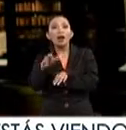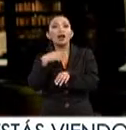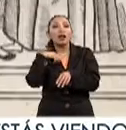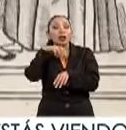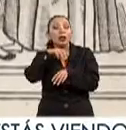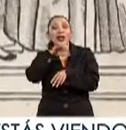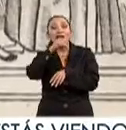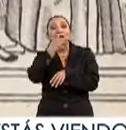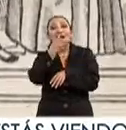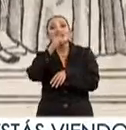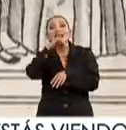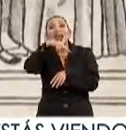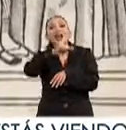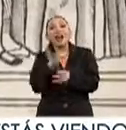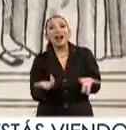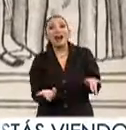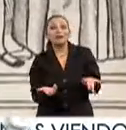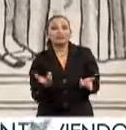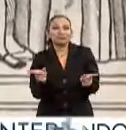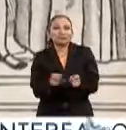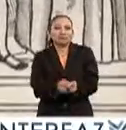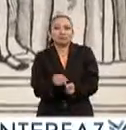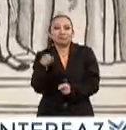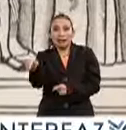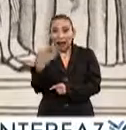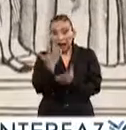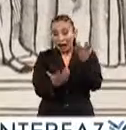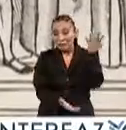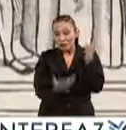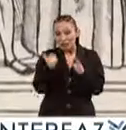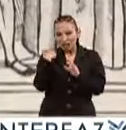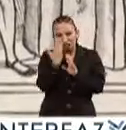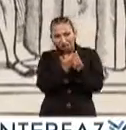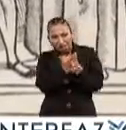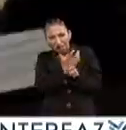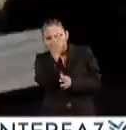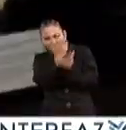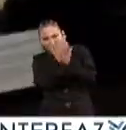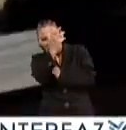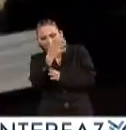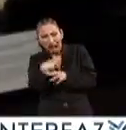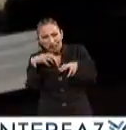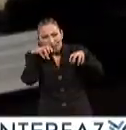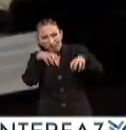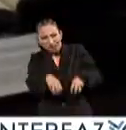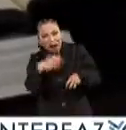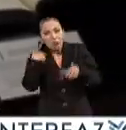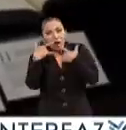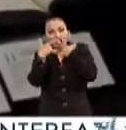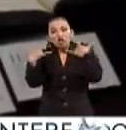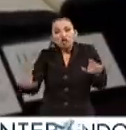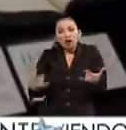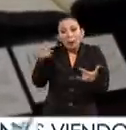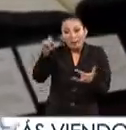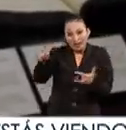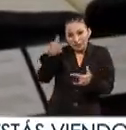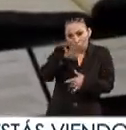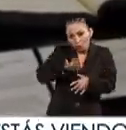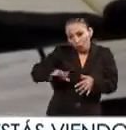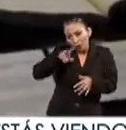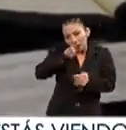la hiena. La monstruosidad es, en ocasiones, una amalgama de las narraciones entre la propia